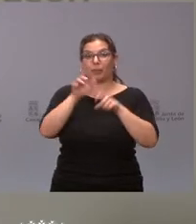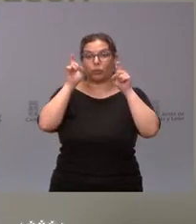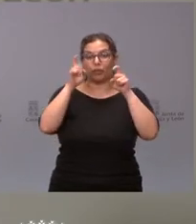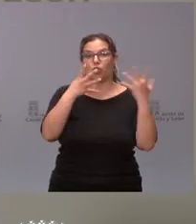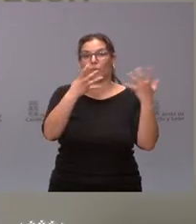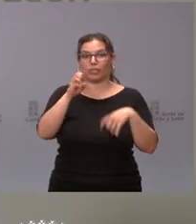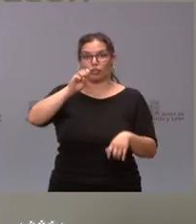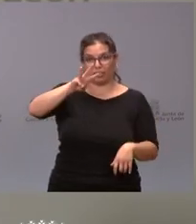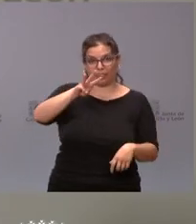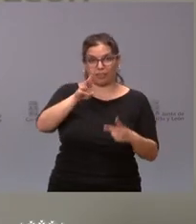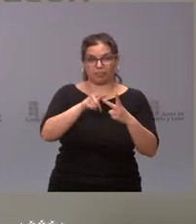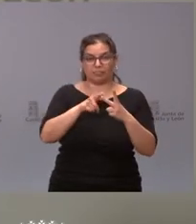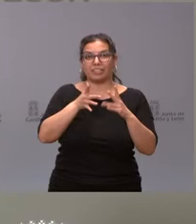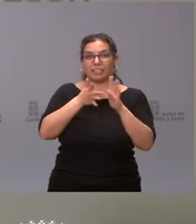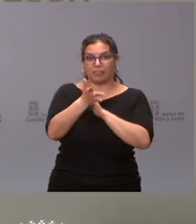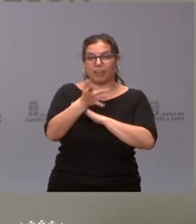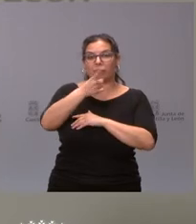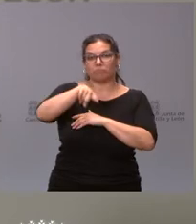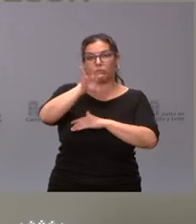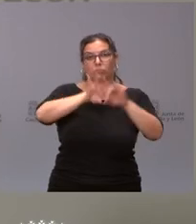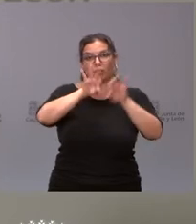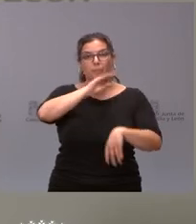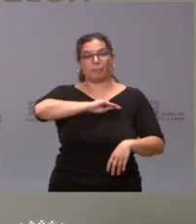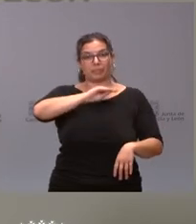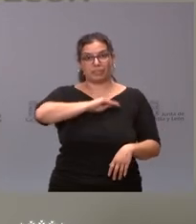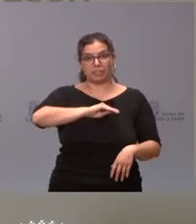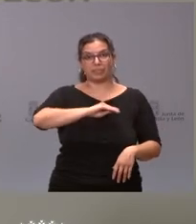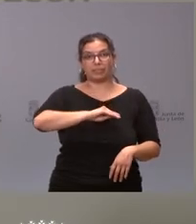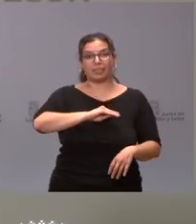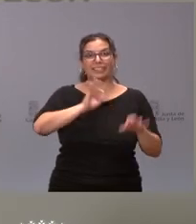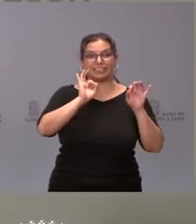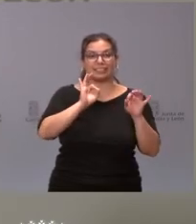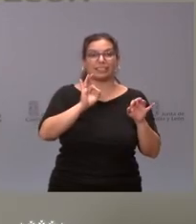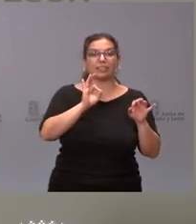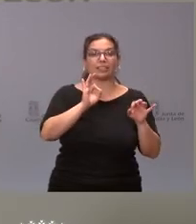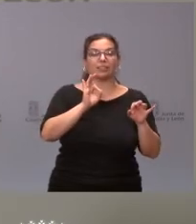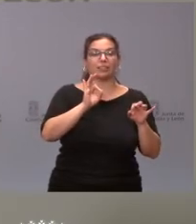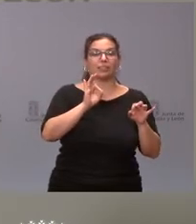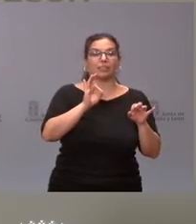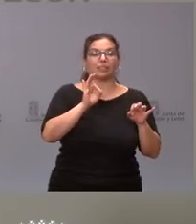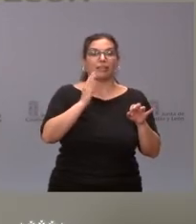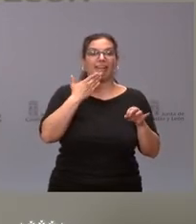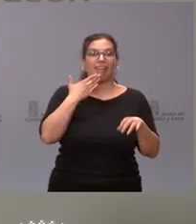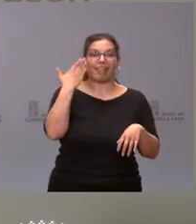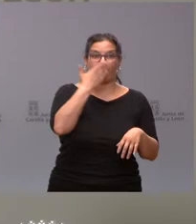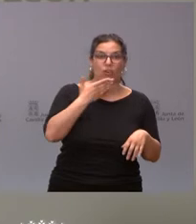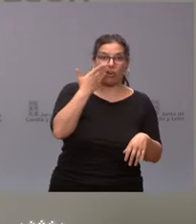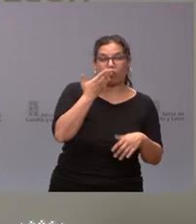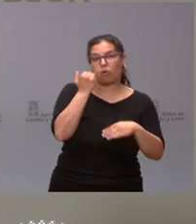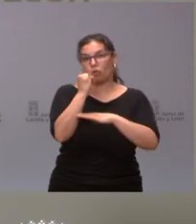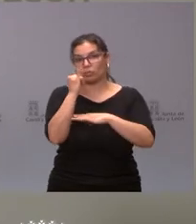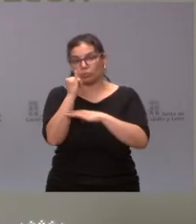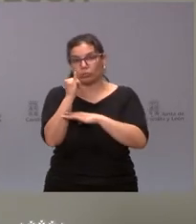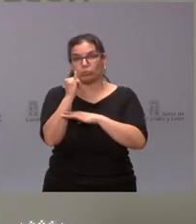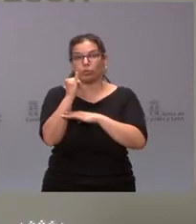lo que significa que un porcentaje muy importante de estas personas que vienen de Ucrania son personas escolares en situación de